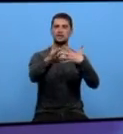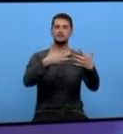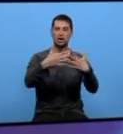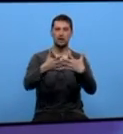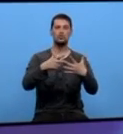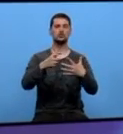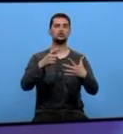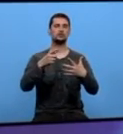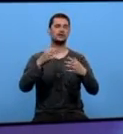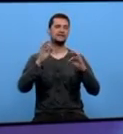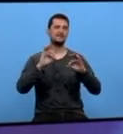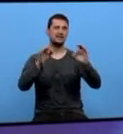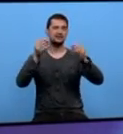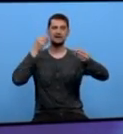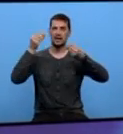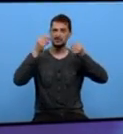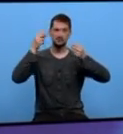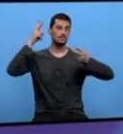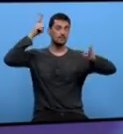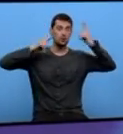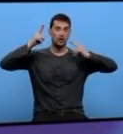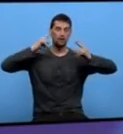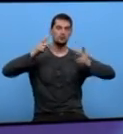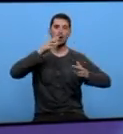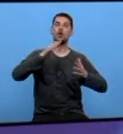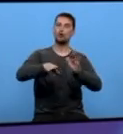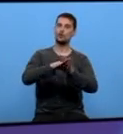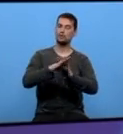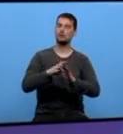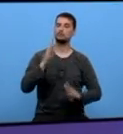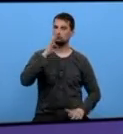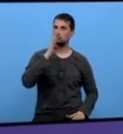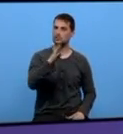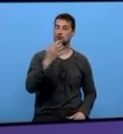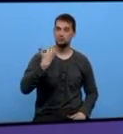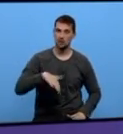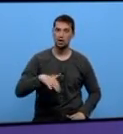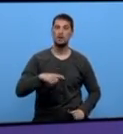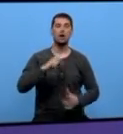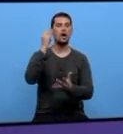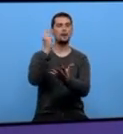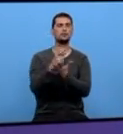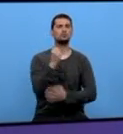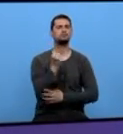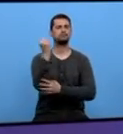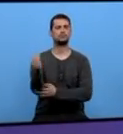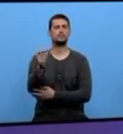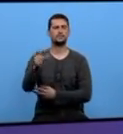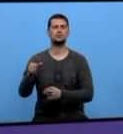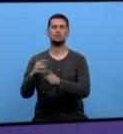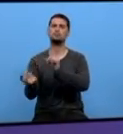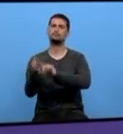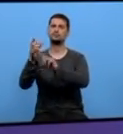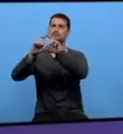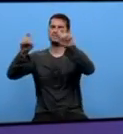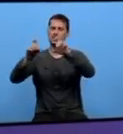de estilistas e de peluqueros e continuamos claro que sí continuamos apostando por os emprendedores os